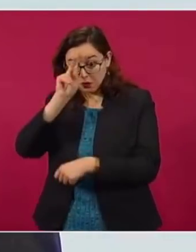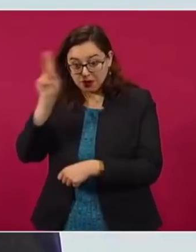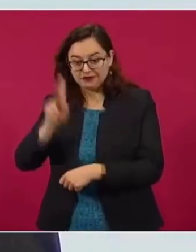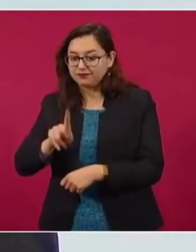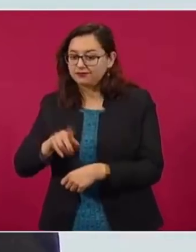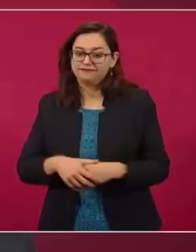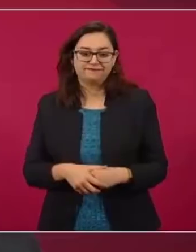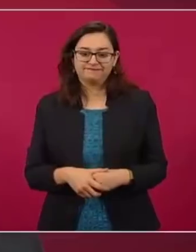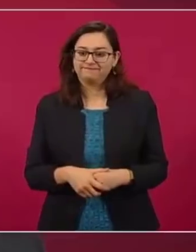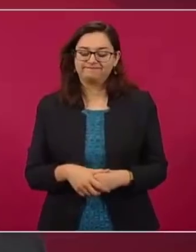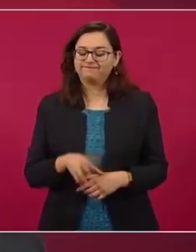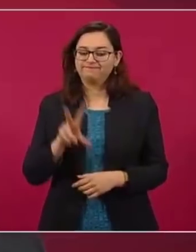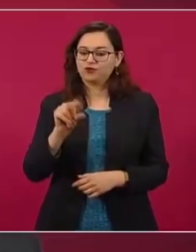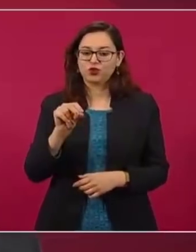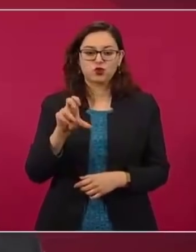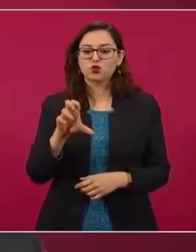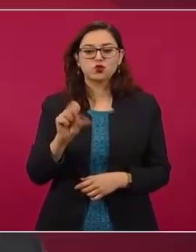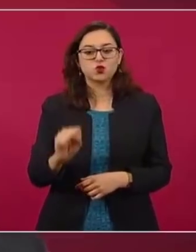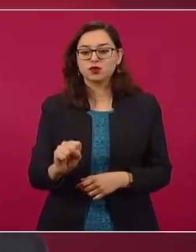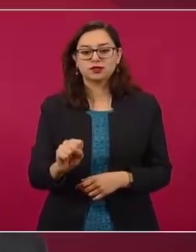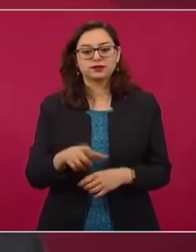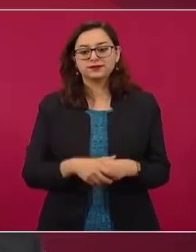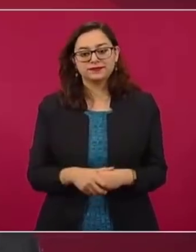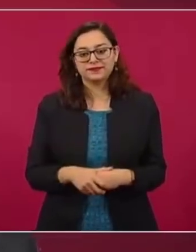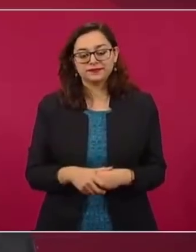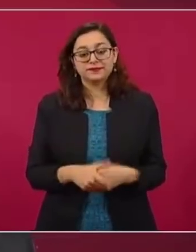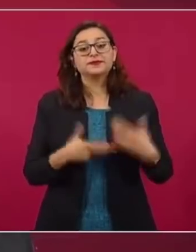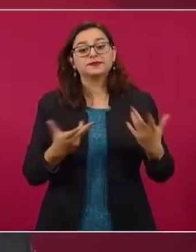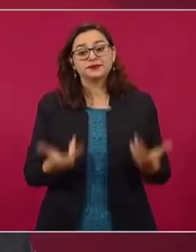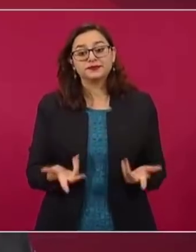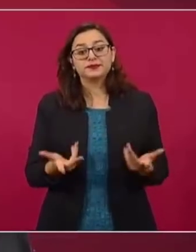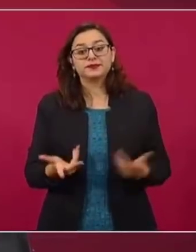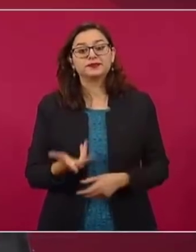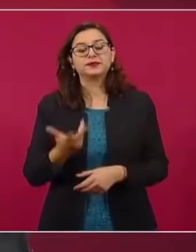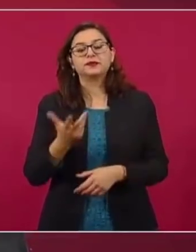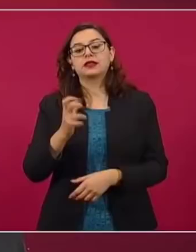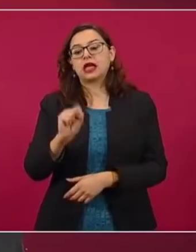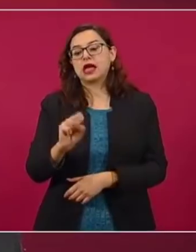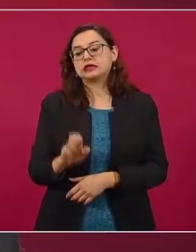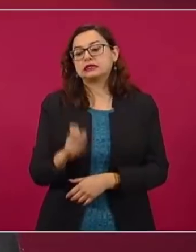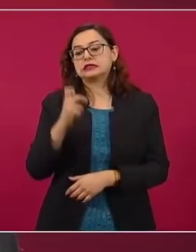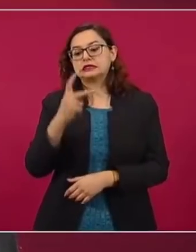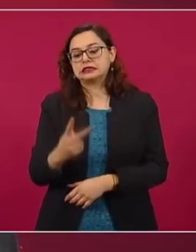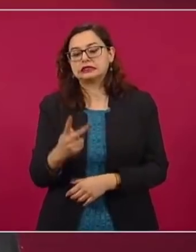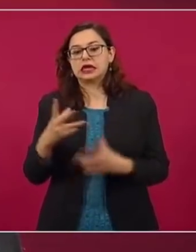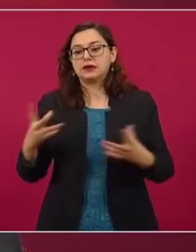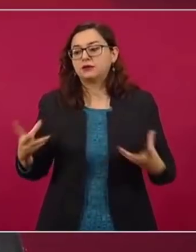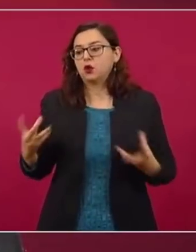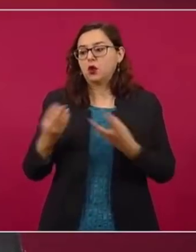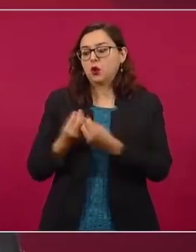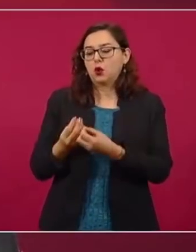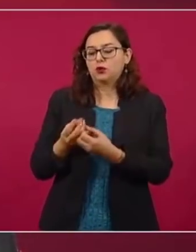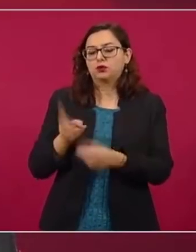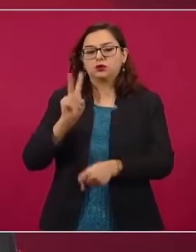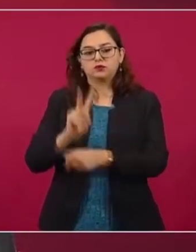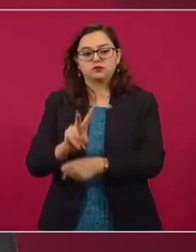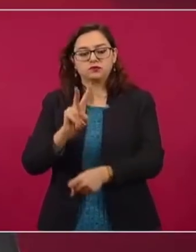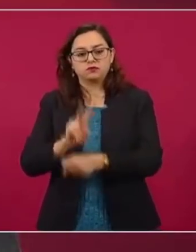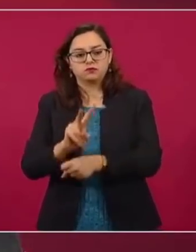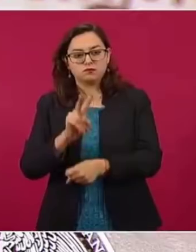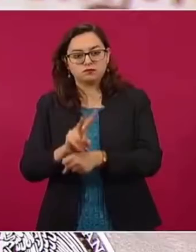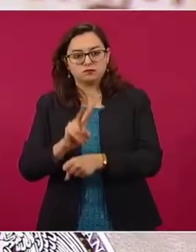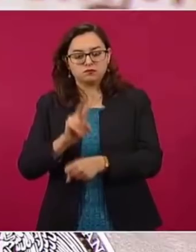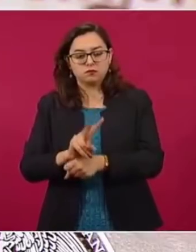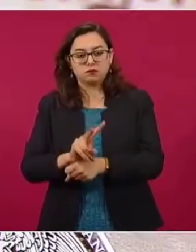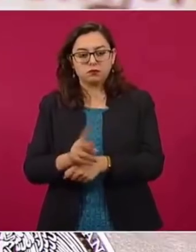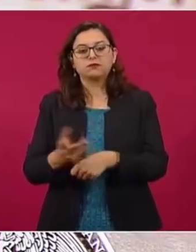ocurren los contagios y de hecho en el monitoreo conjunto que hacemos con la Secretaría de Educación Pública a cargo de la maestra Delfina